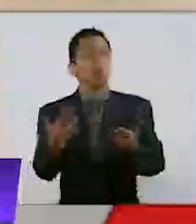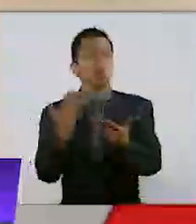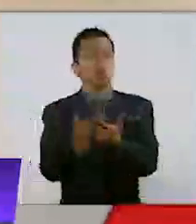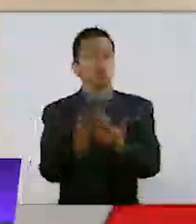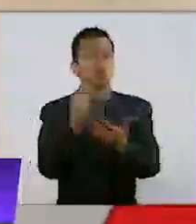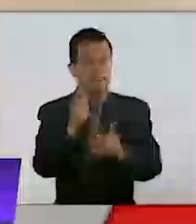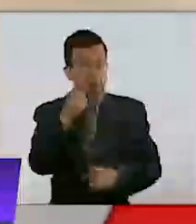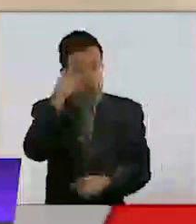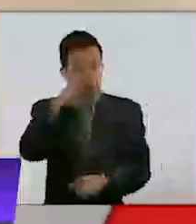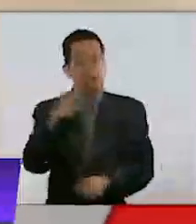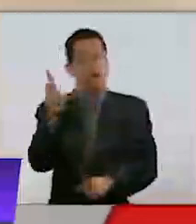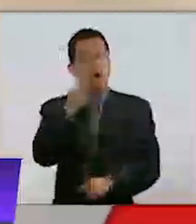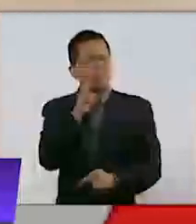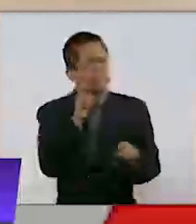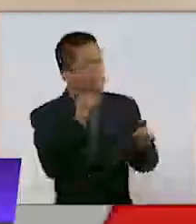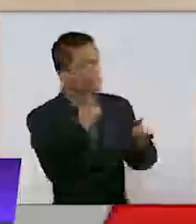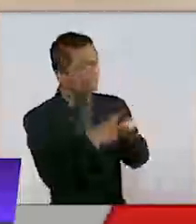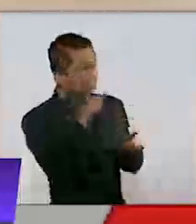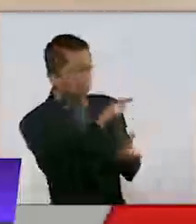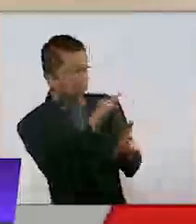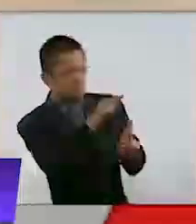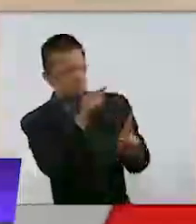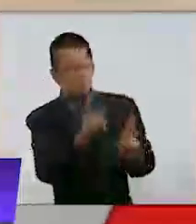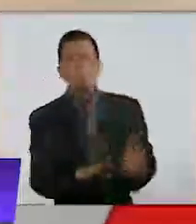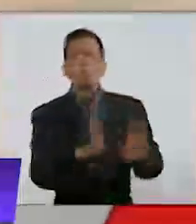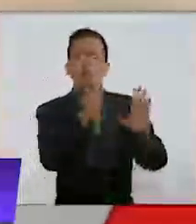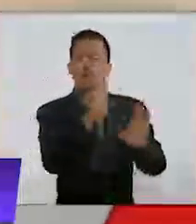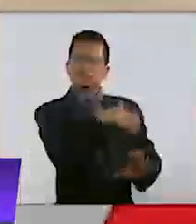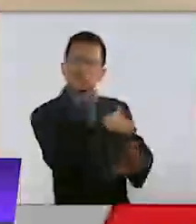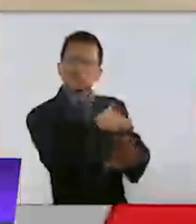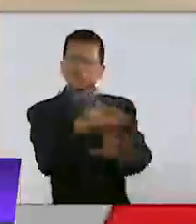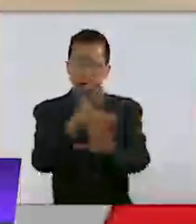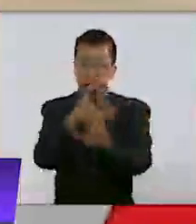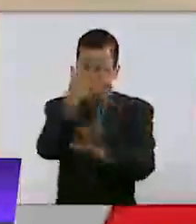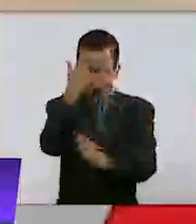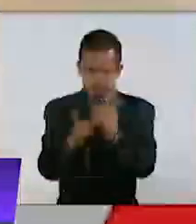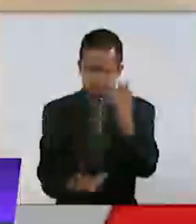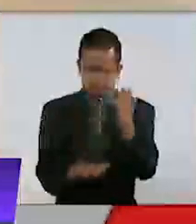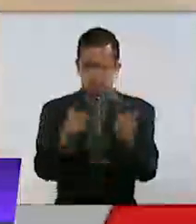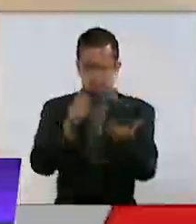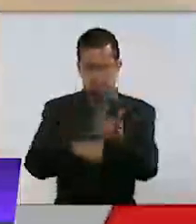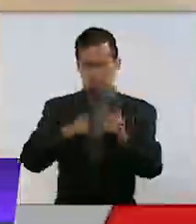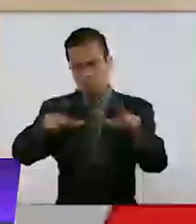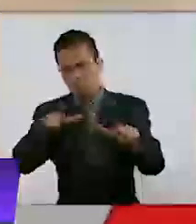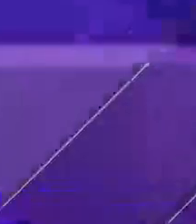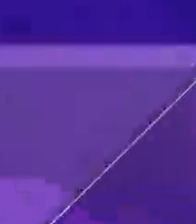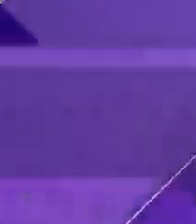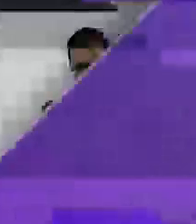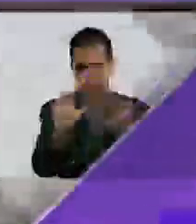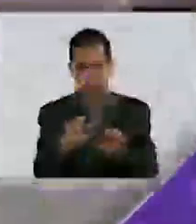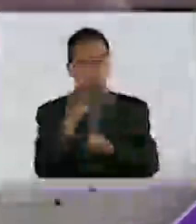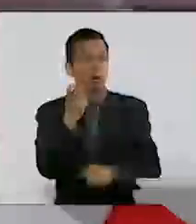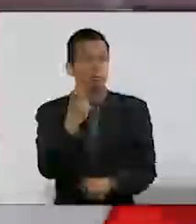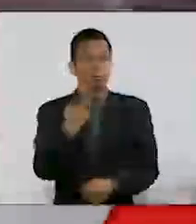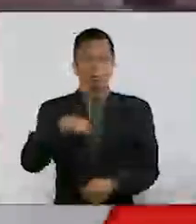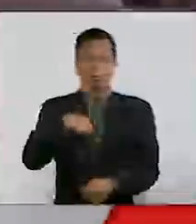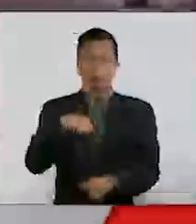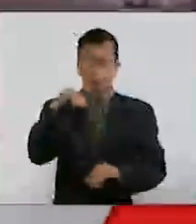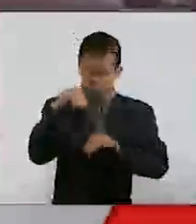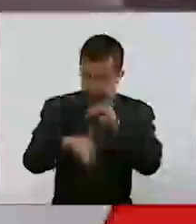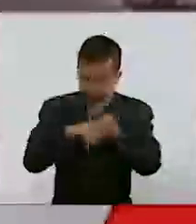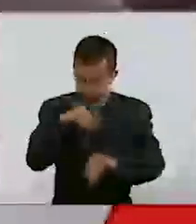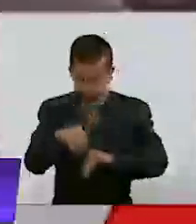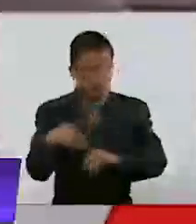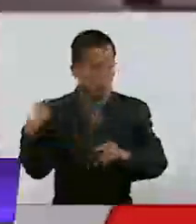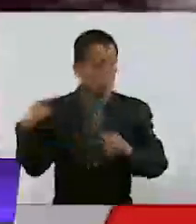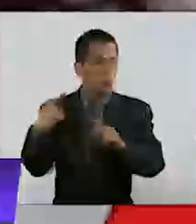posibles agresores y posibles víctimas de violencia digital, en donde por casi un año, después de la aprobación nacional,